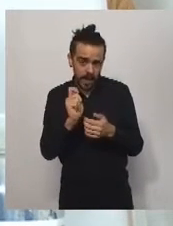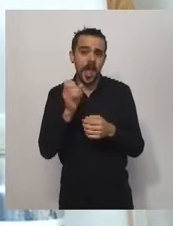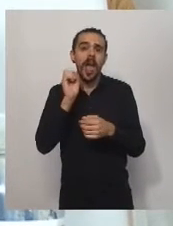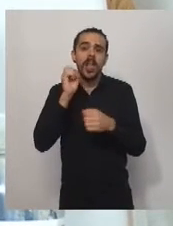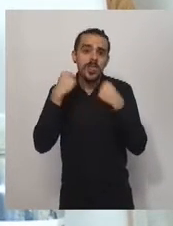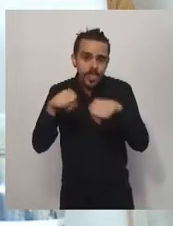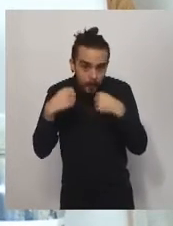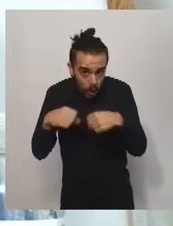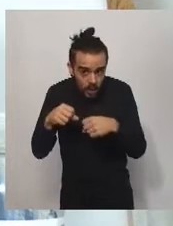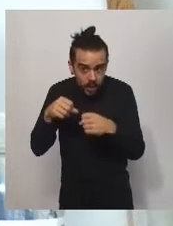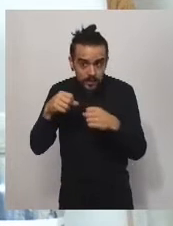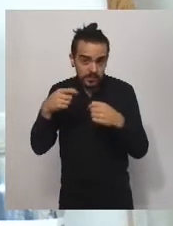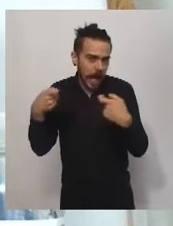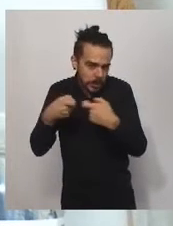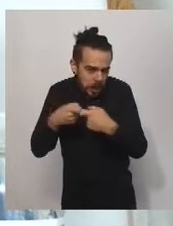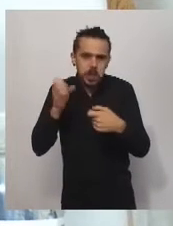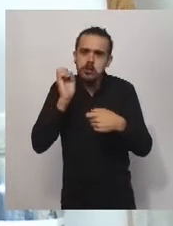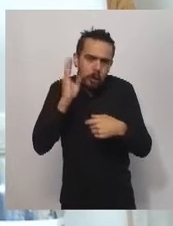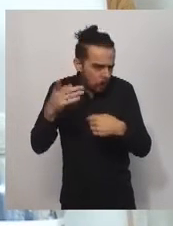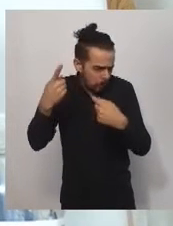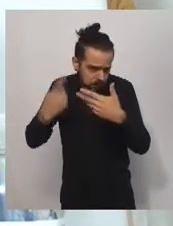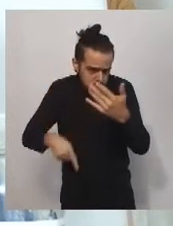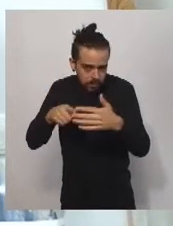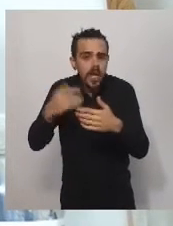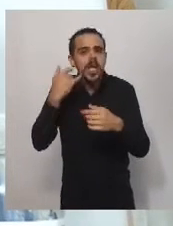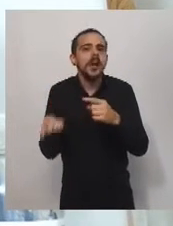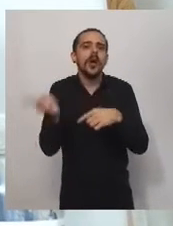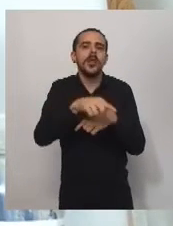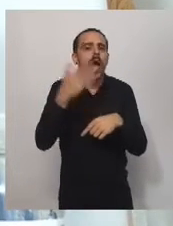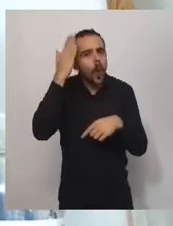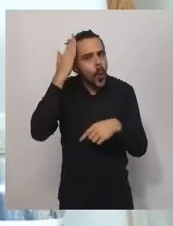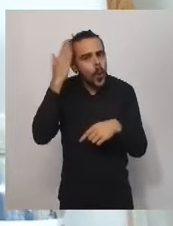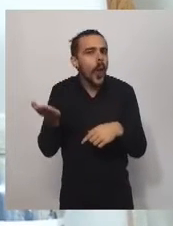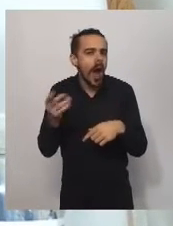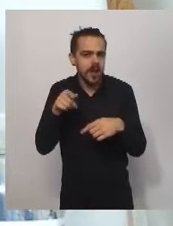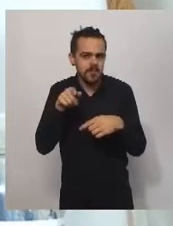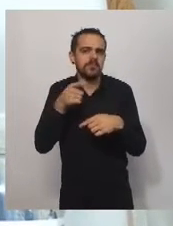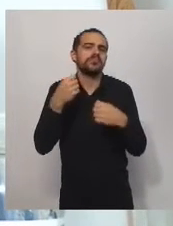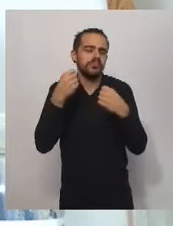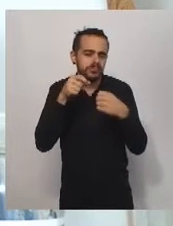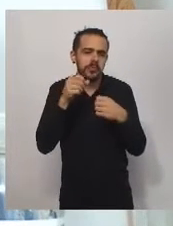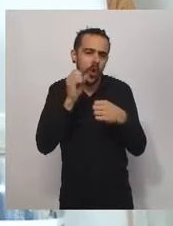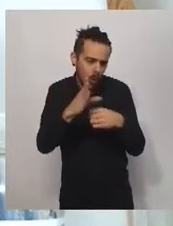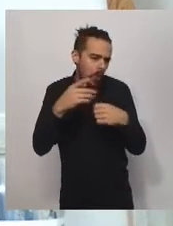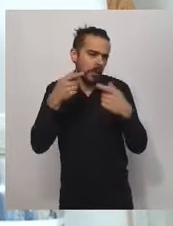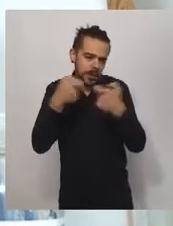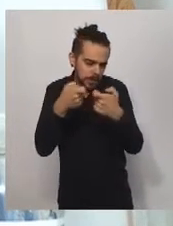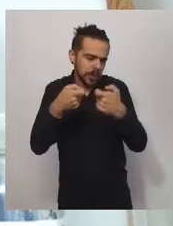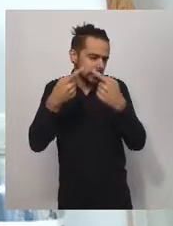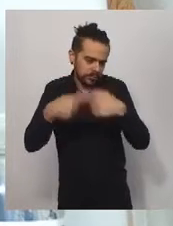para este grupo, vuelvo a repetir, de más de 400 instituciones deportivas que estaban